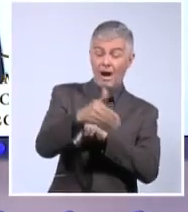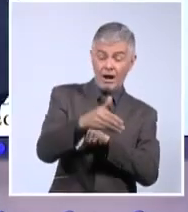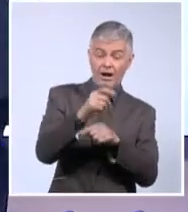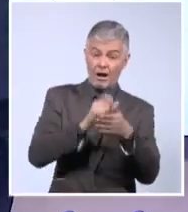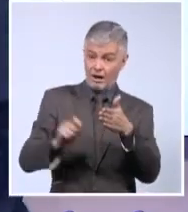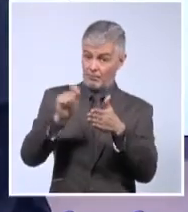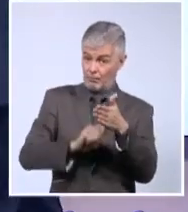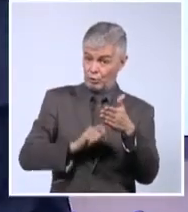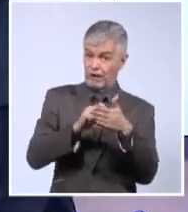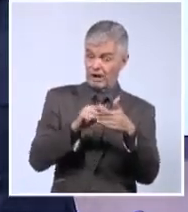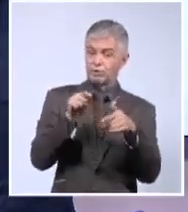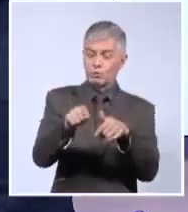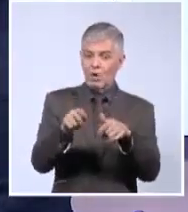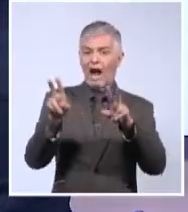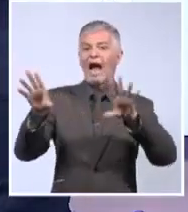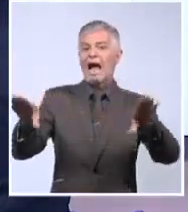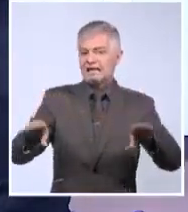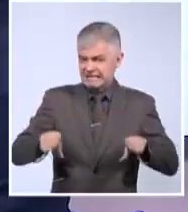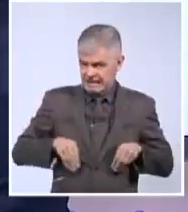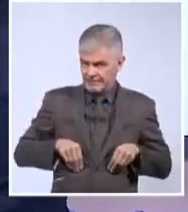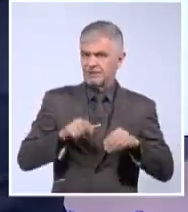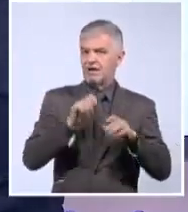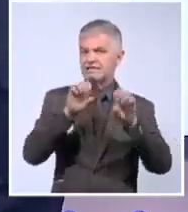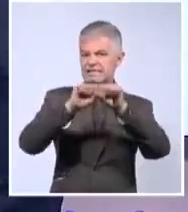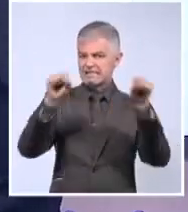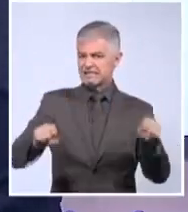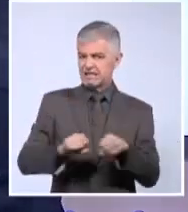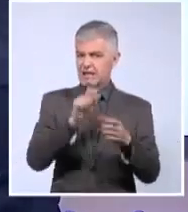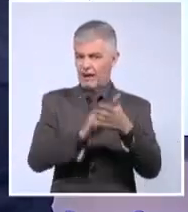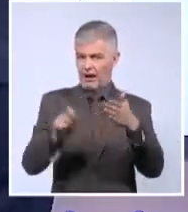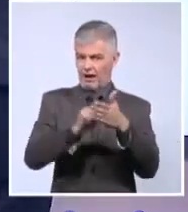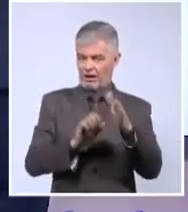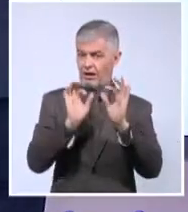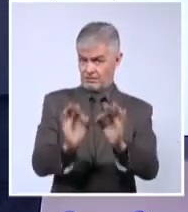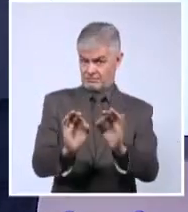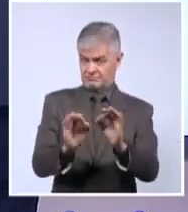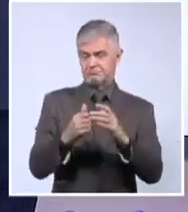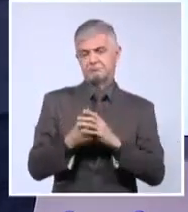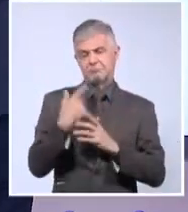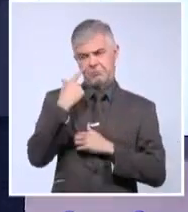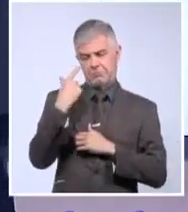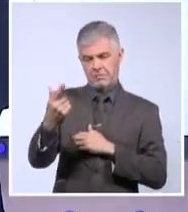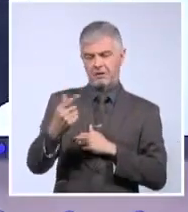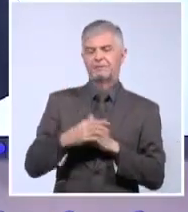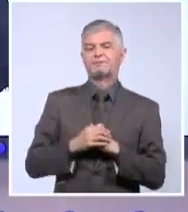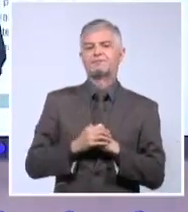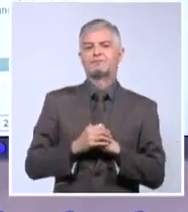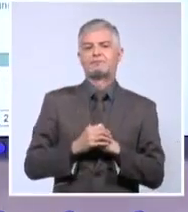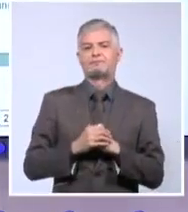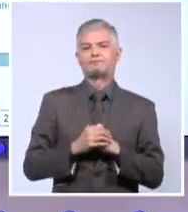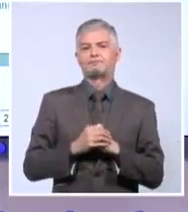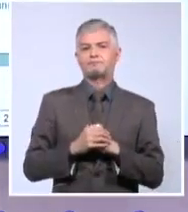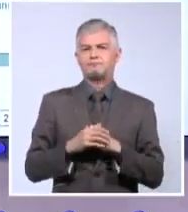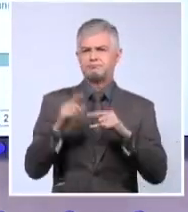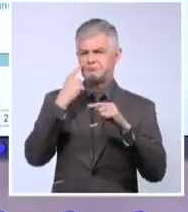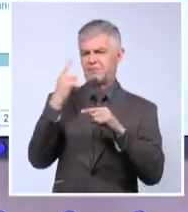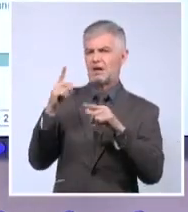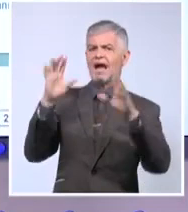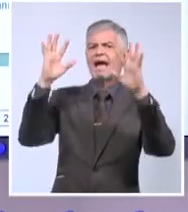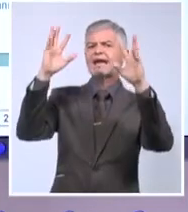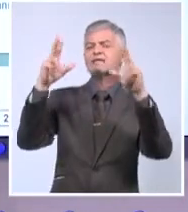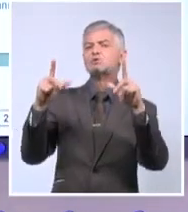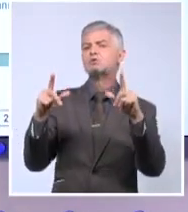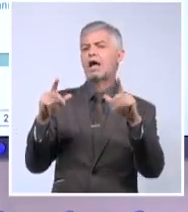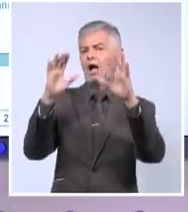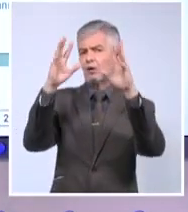sistema electoral. Vamos a subir un poco. Y recordarles a ellos porque si no legitimamos, entonces tienen que intervenir. Bien, aquí están los resultados. Ahí nos